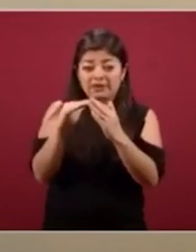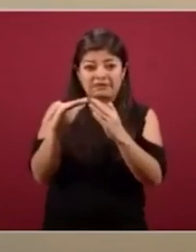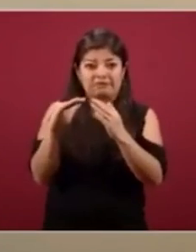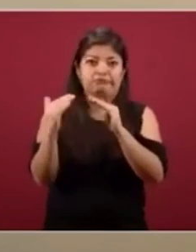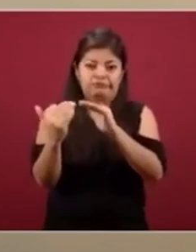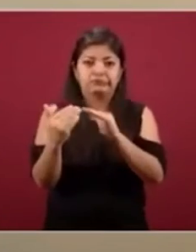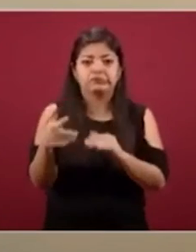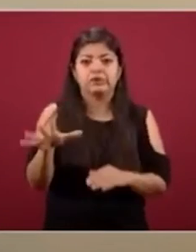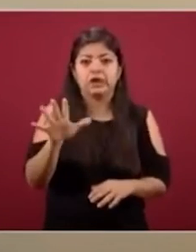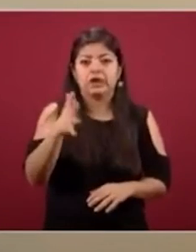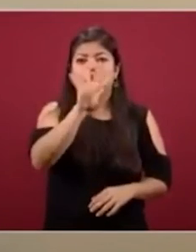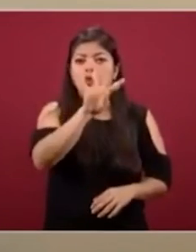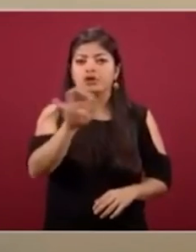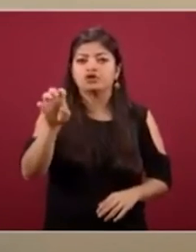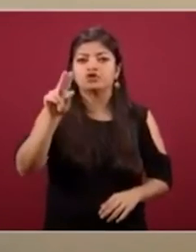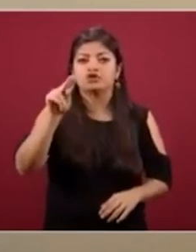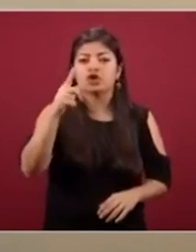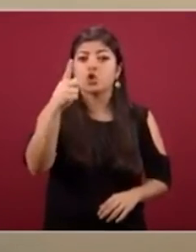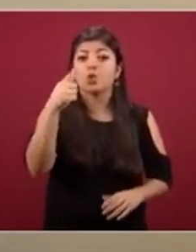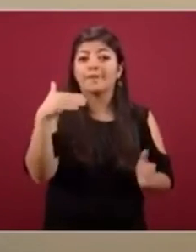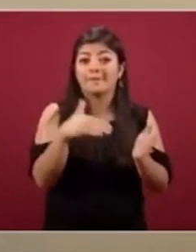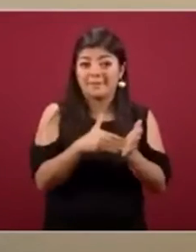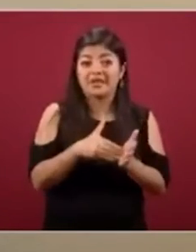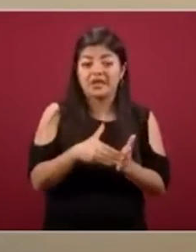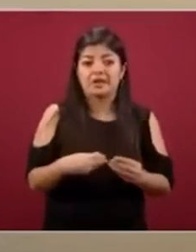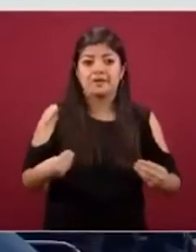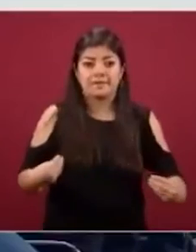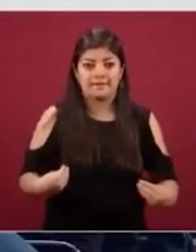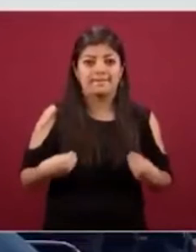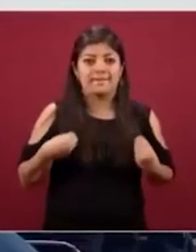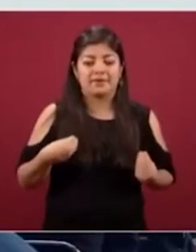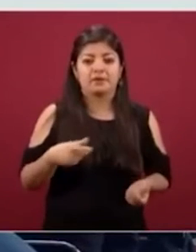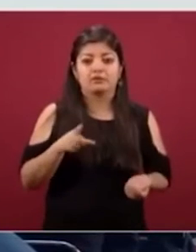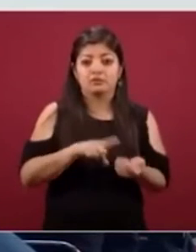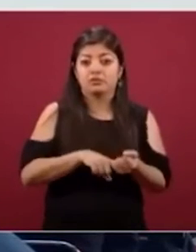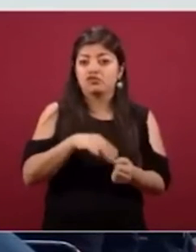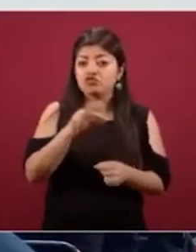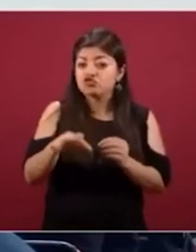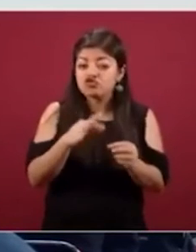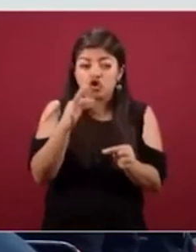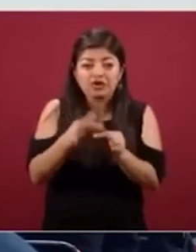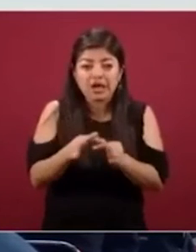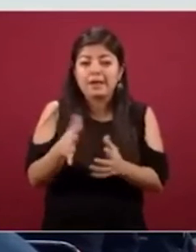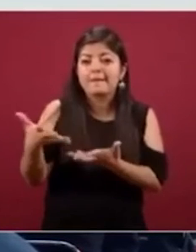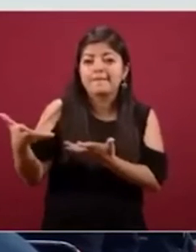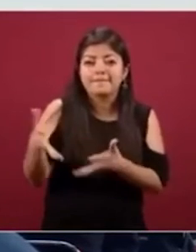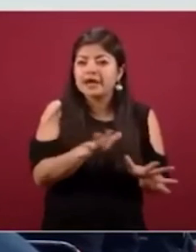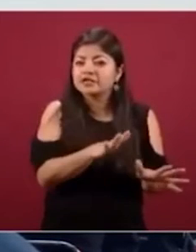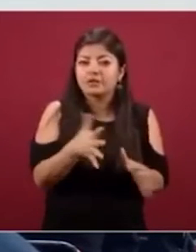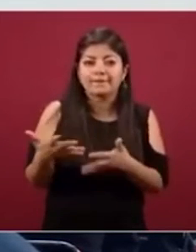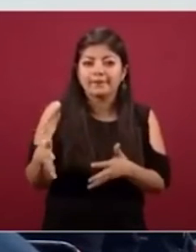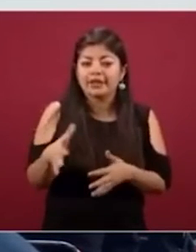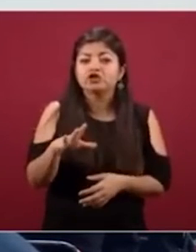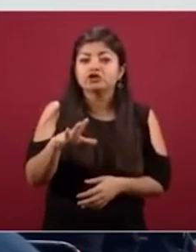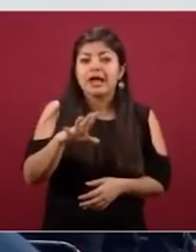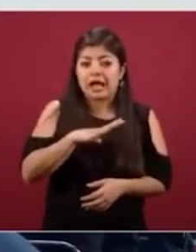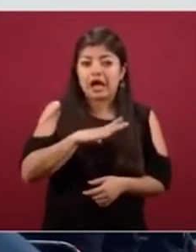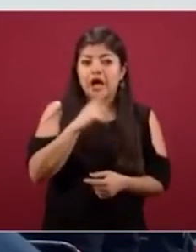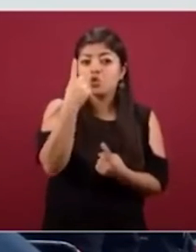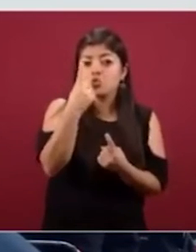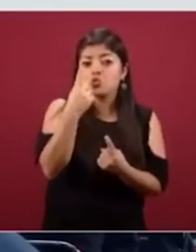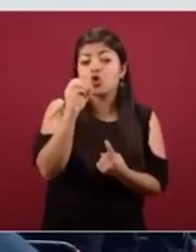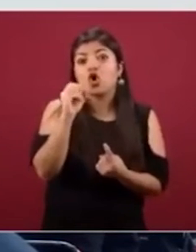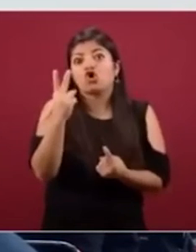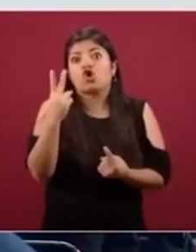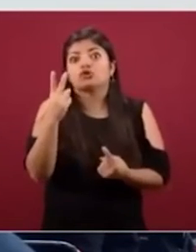481 mil viviendas, en su totalidad reciben al menos un programa. Y en